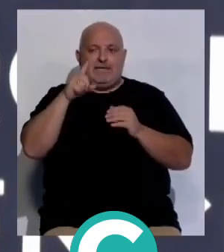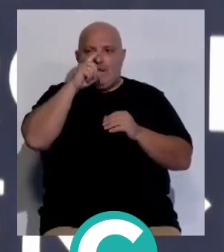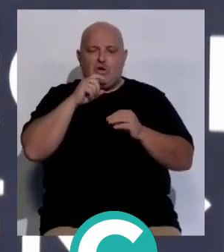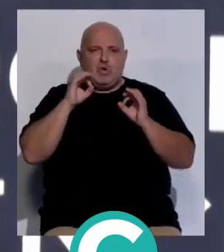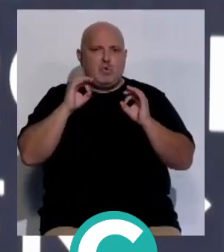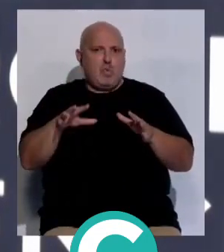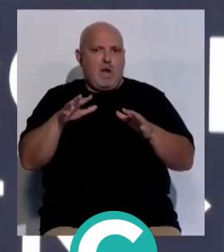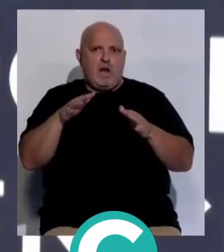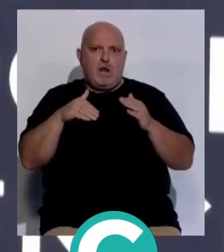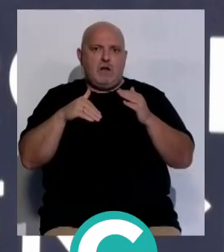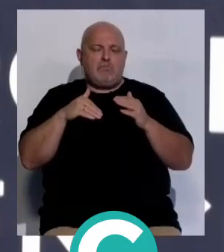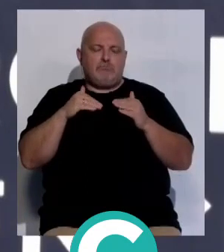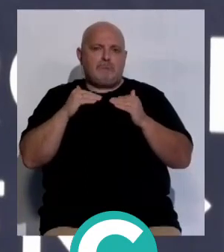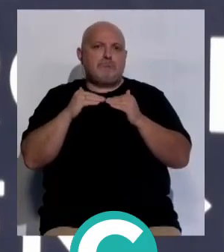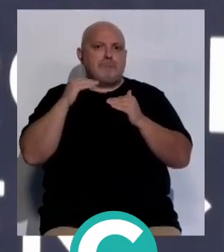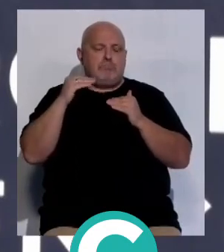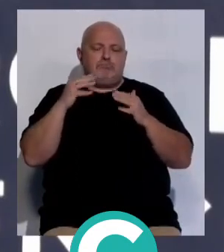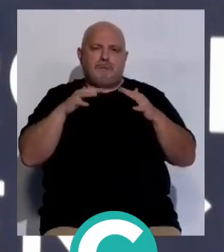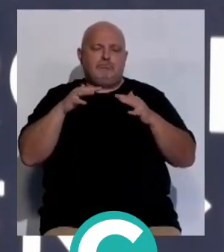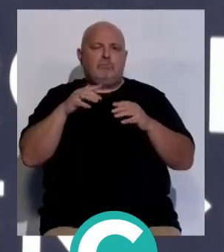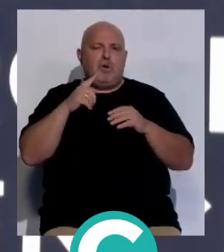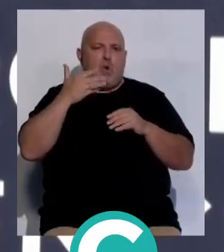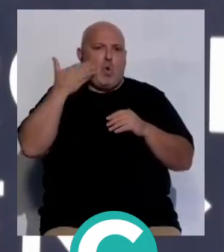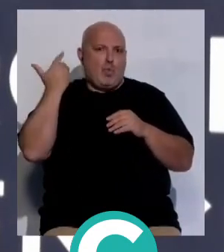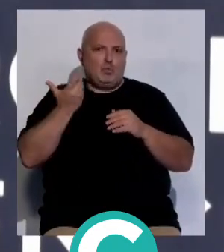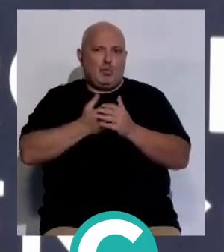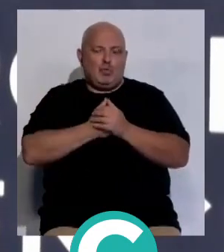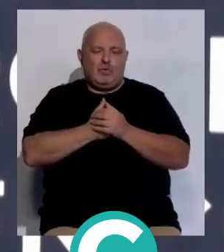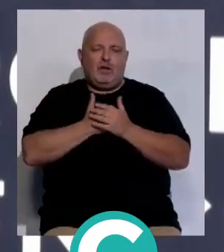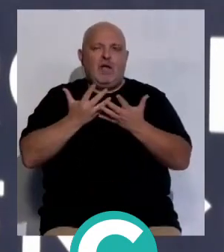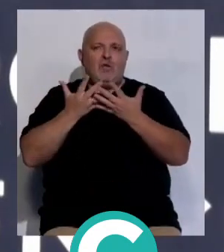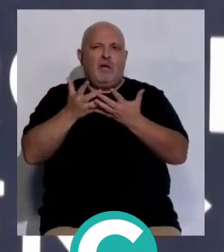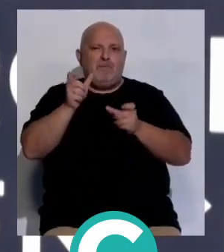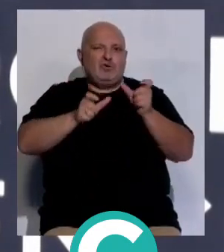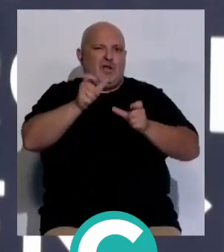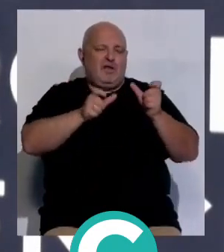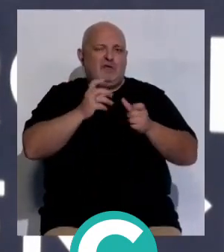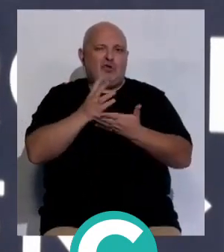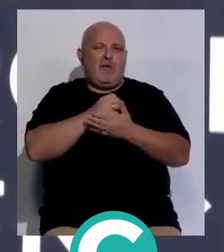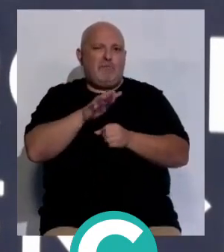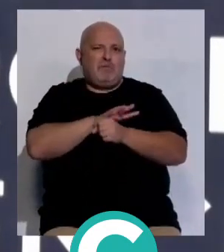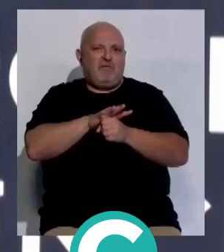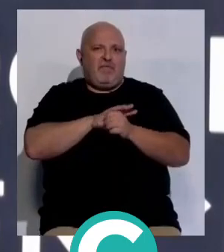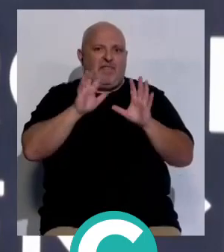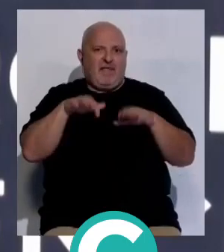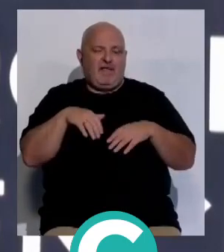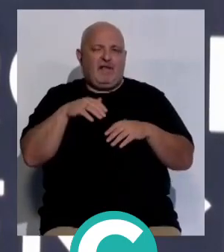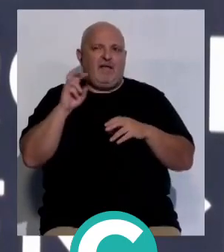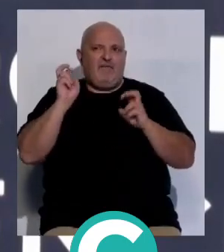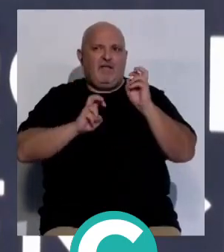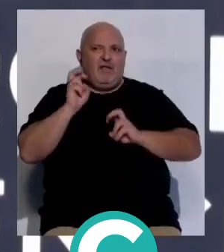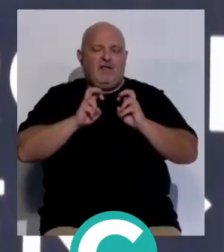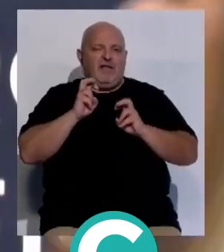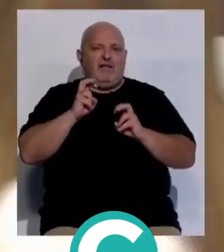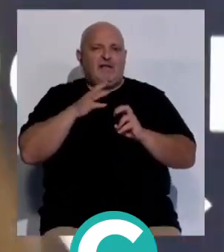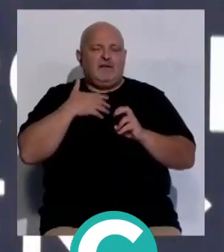este año vamos por el mismo camino y la verdad es es un orgullo poder ayudar a todas las personas de toda la provincia de Cádiz que vienen hoy